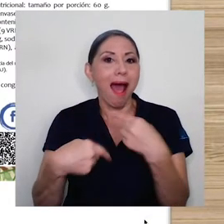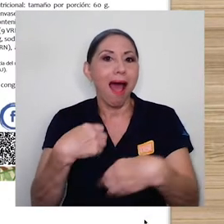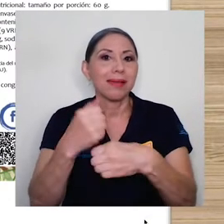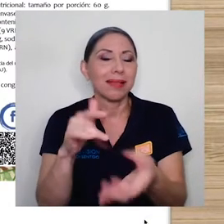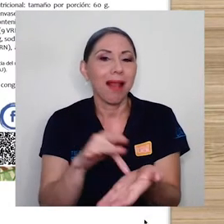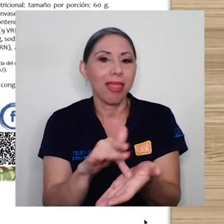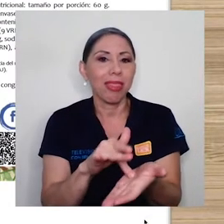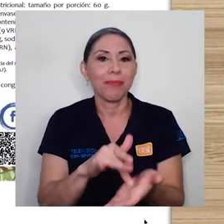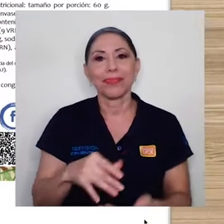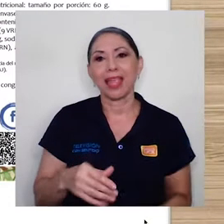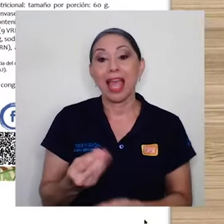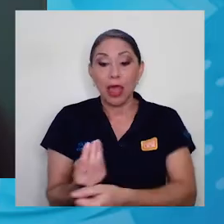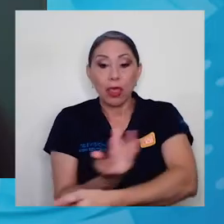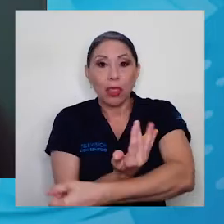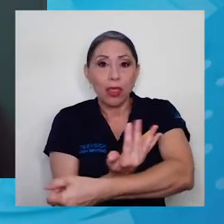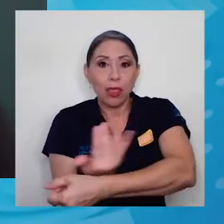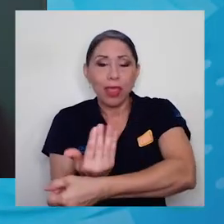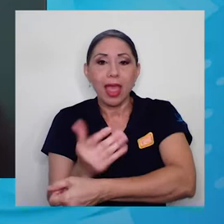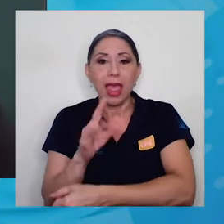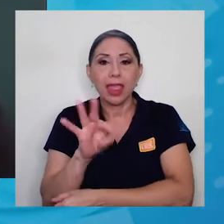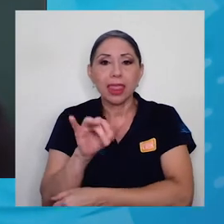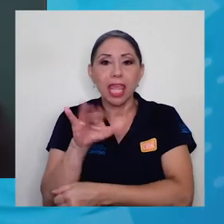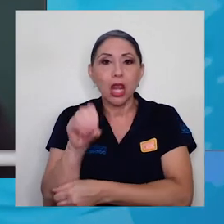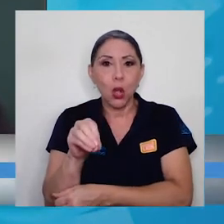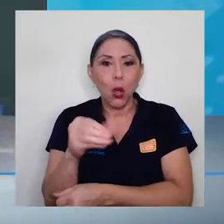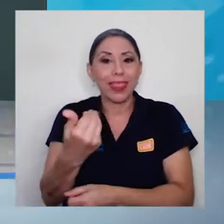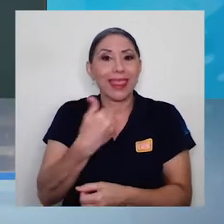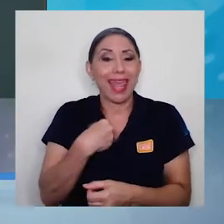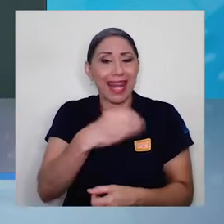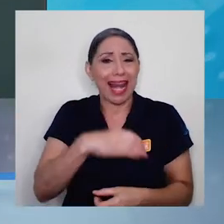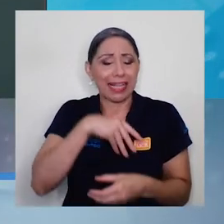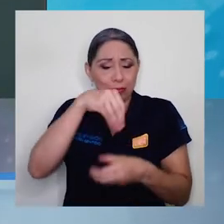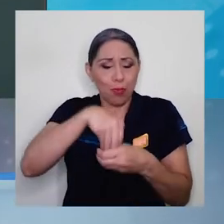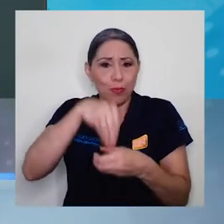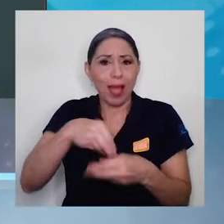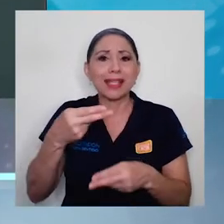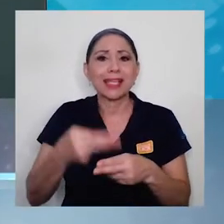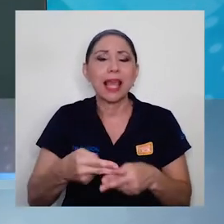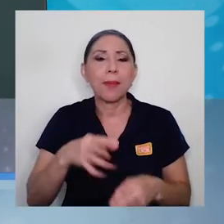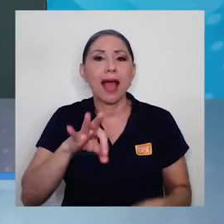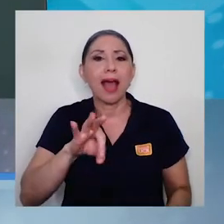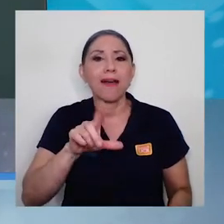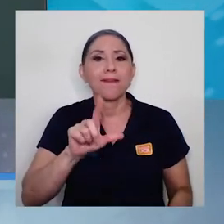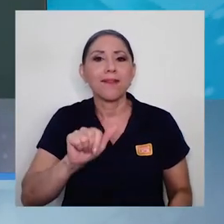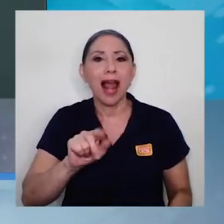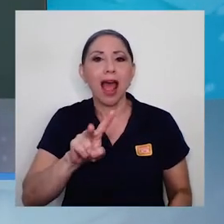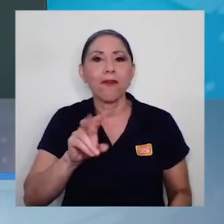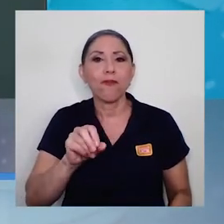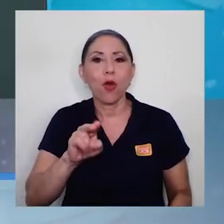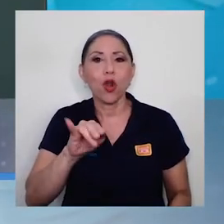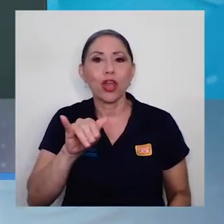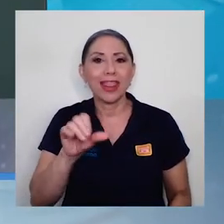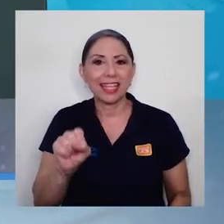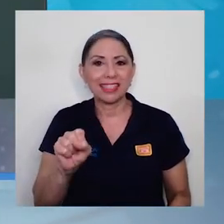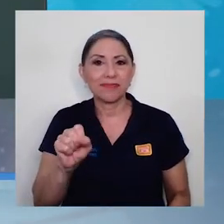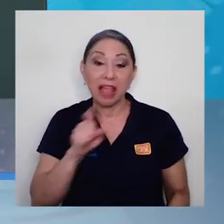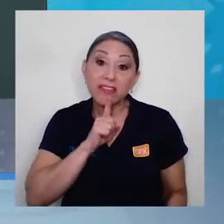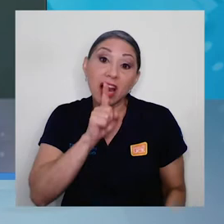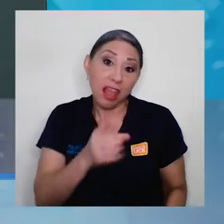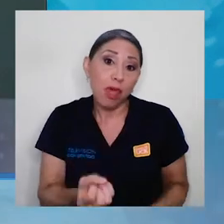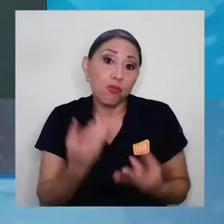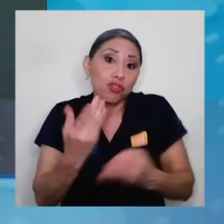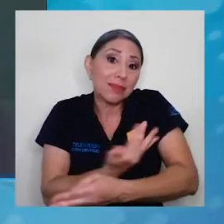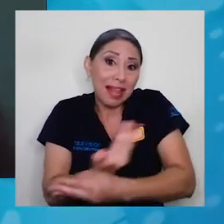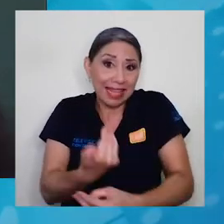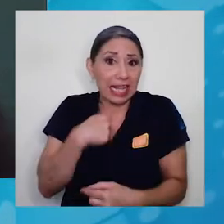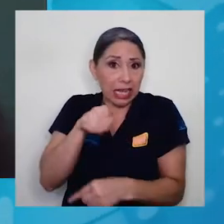el tilo contiene una familia de compuestos que se llama flavonoides. En realidad muchas plantas contienen